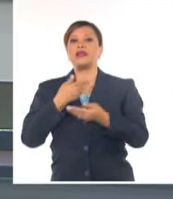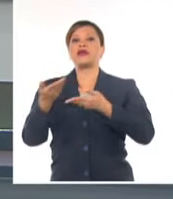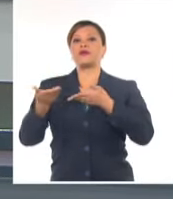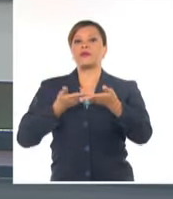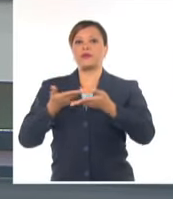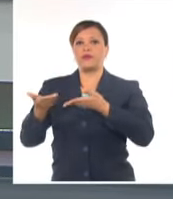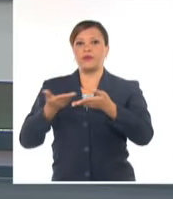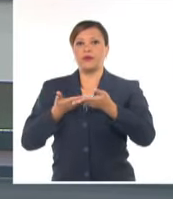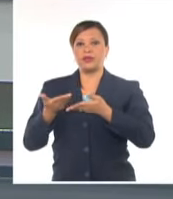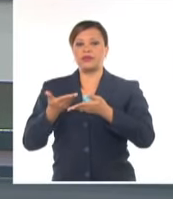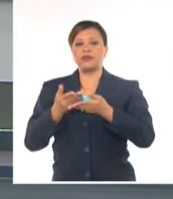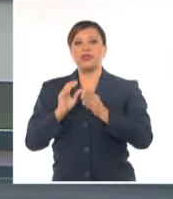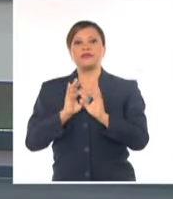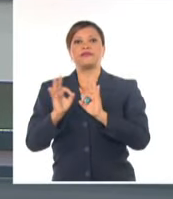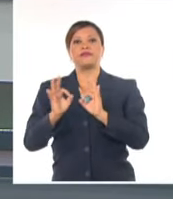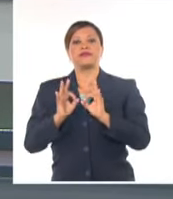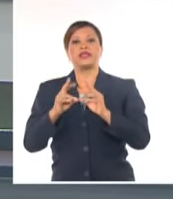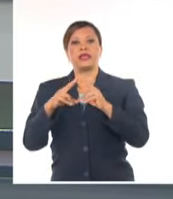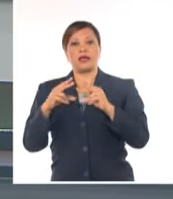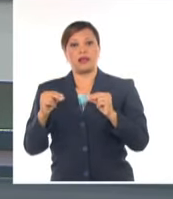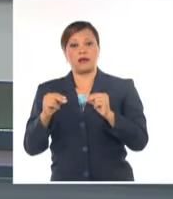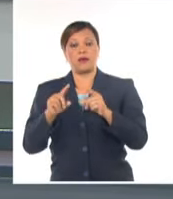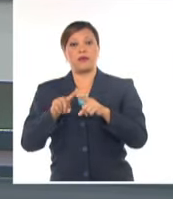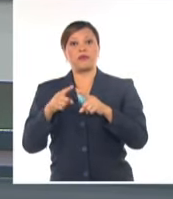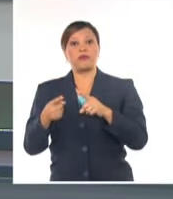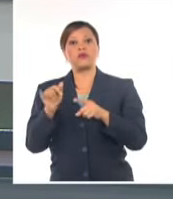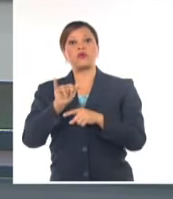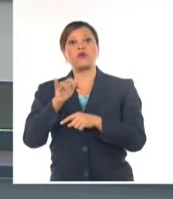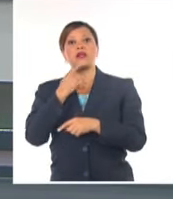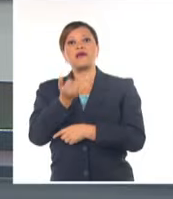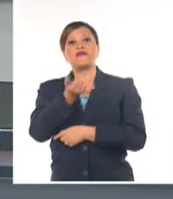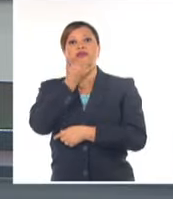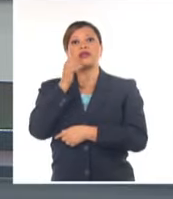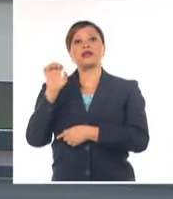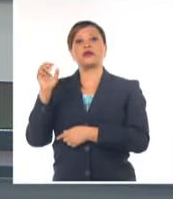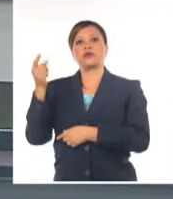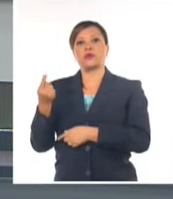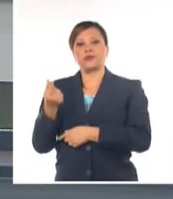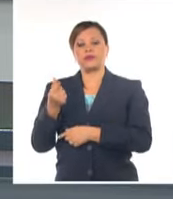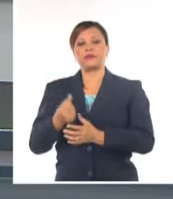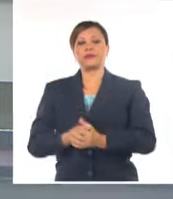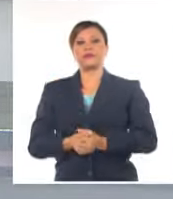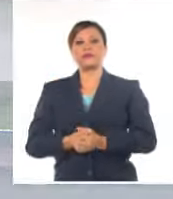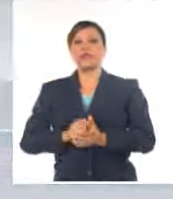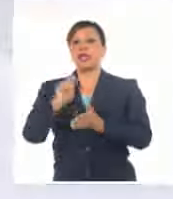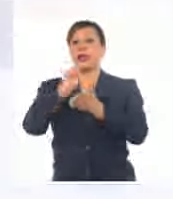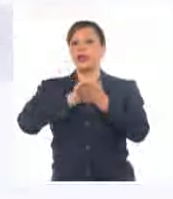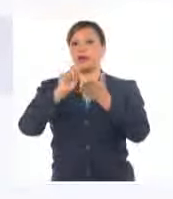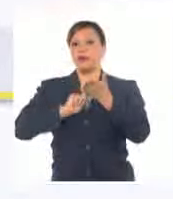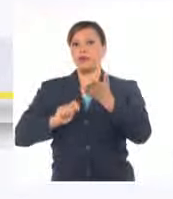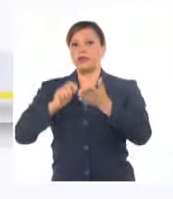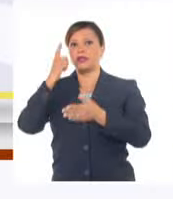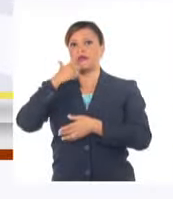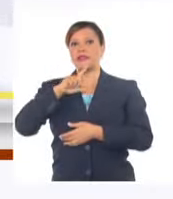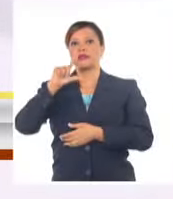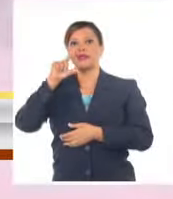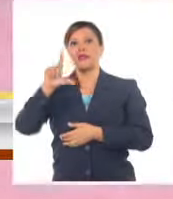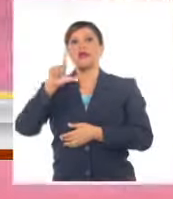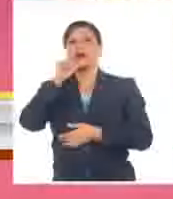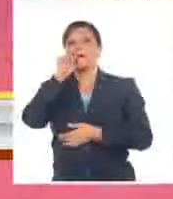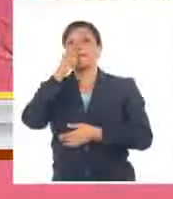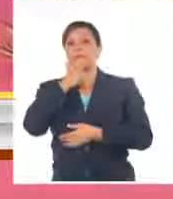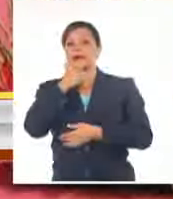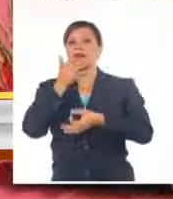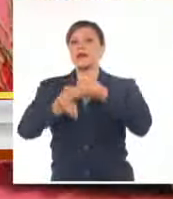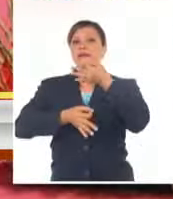seguridad de esta nación y por ende su economía y su estabilidad el comunicado del alba tcp refiere que dichas medidas